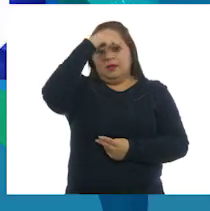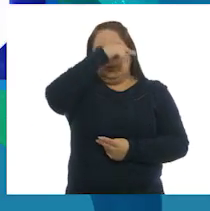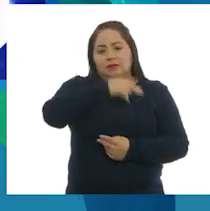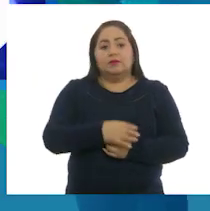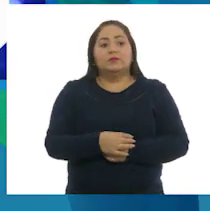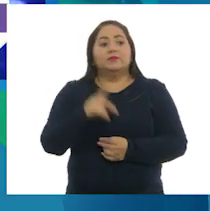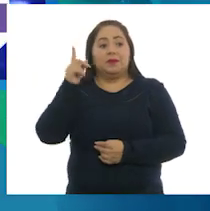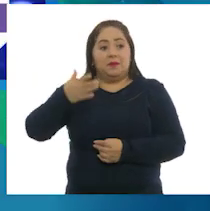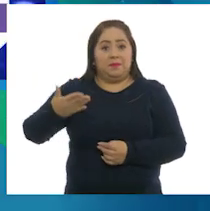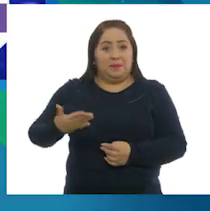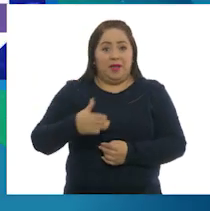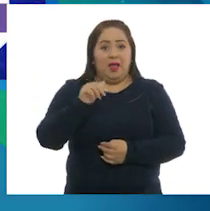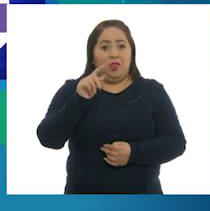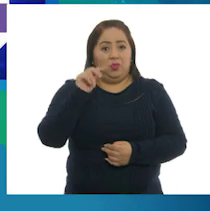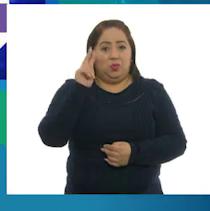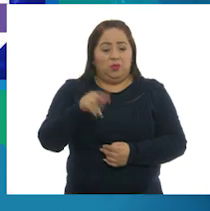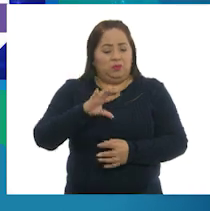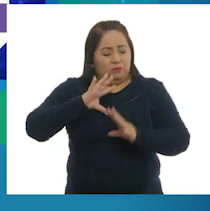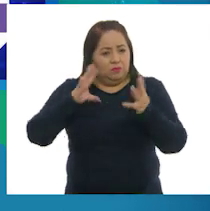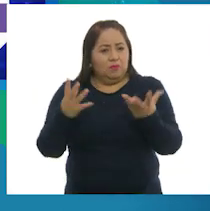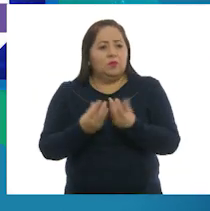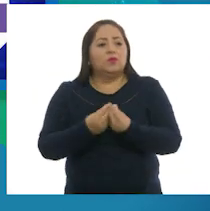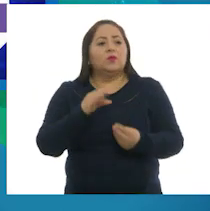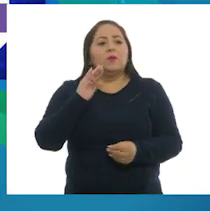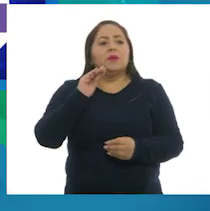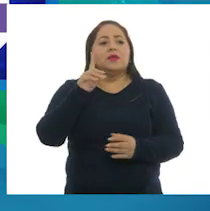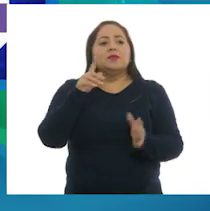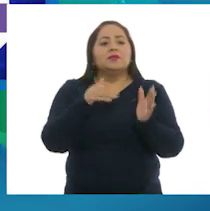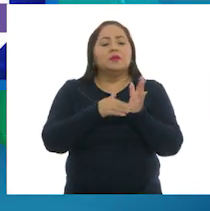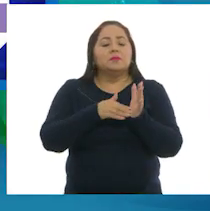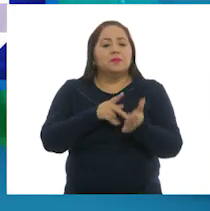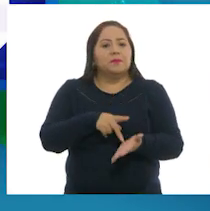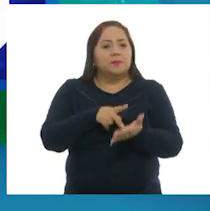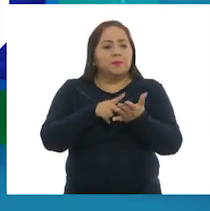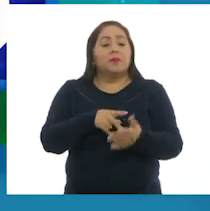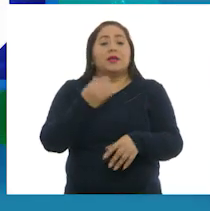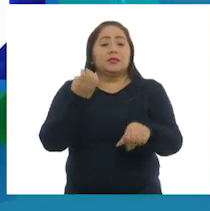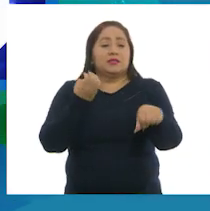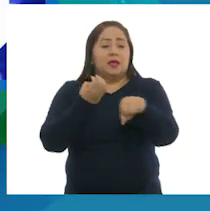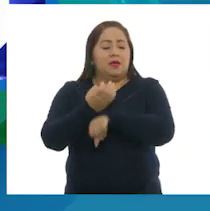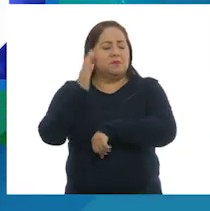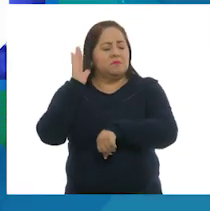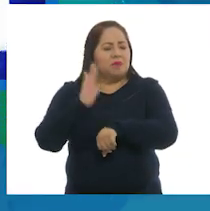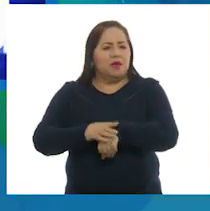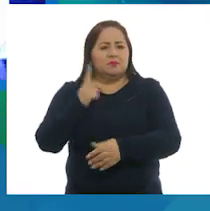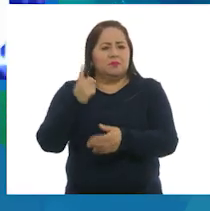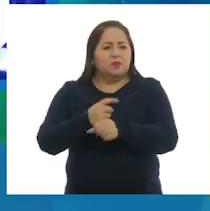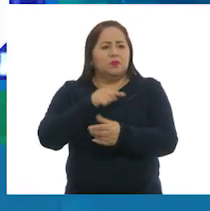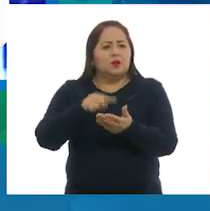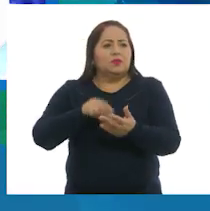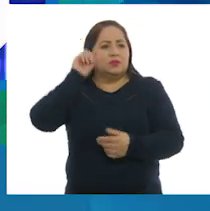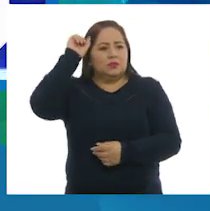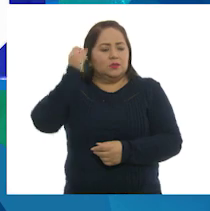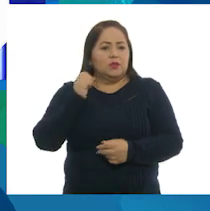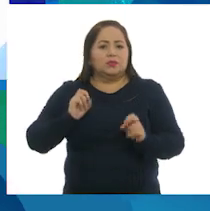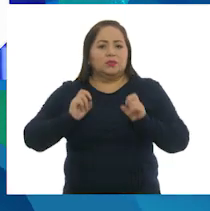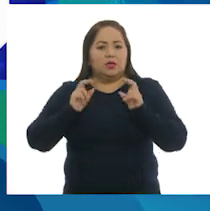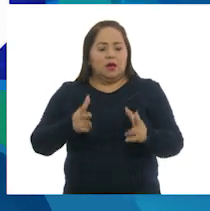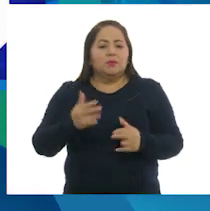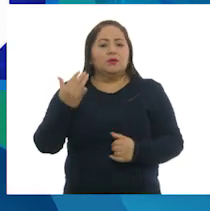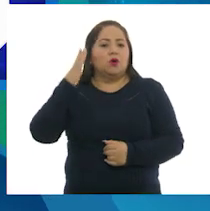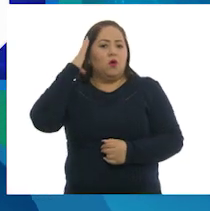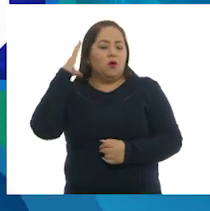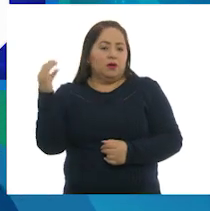En la pesca de atún, sumó 97.000 toneladas. Los estados más productivos fueron Sinaloa, Chiapas y